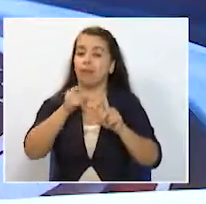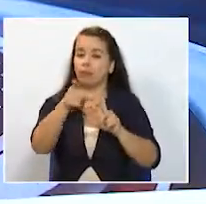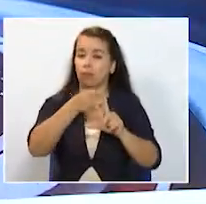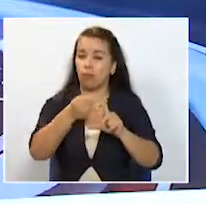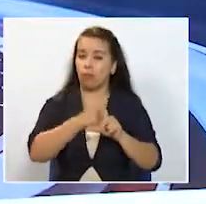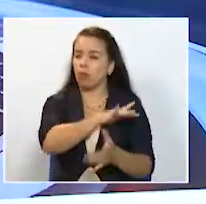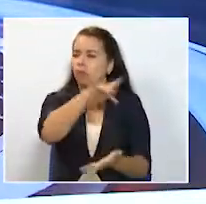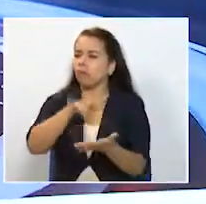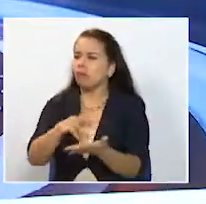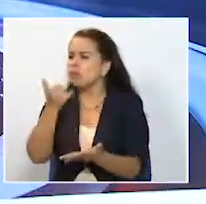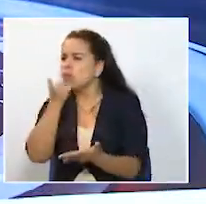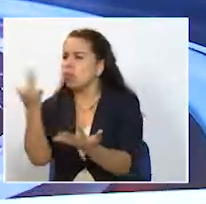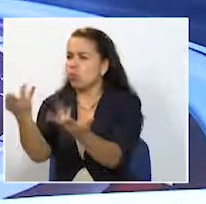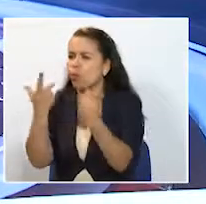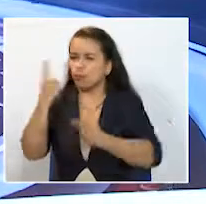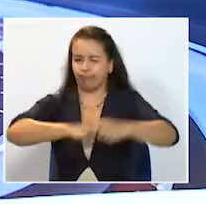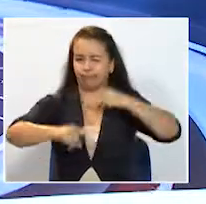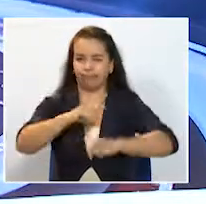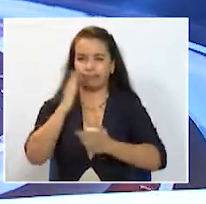los visitó y recorrió el sector